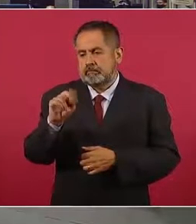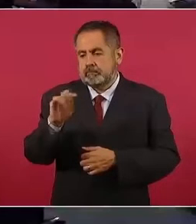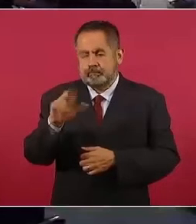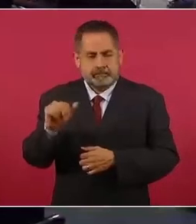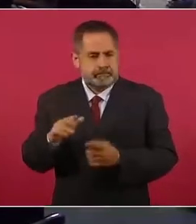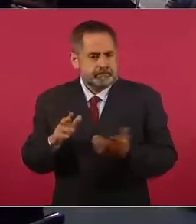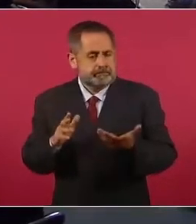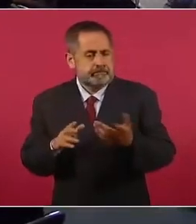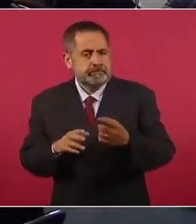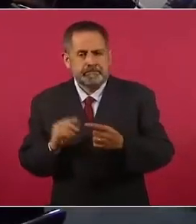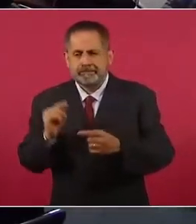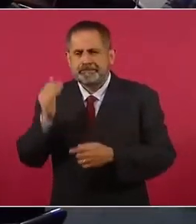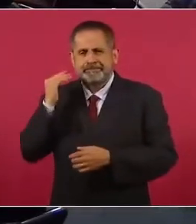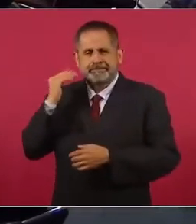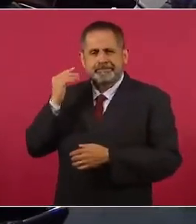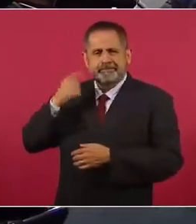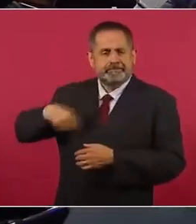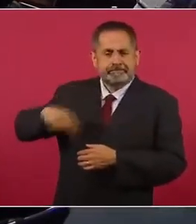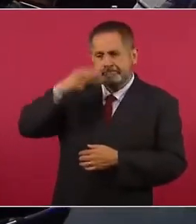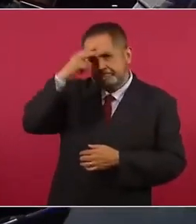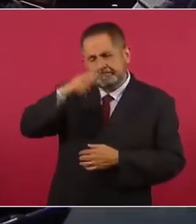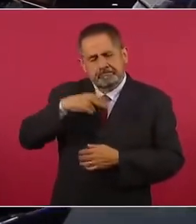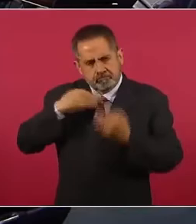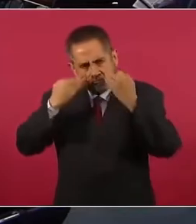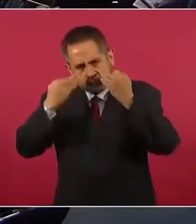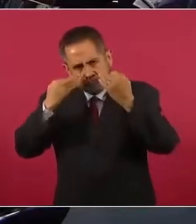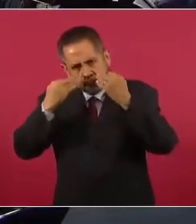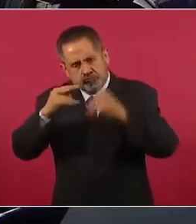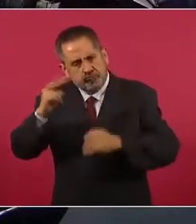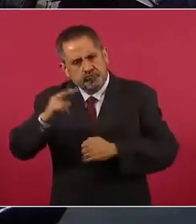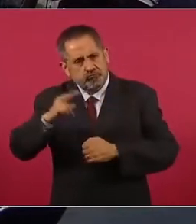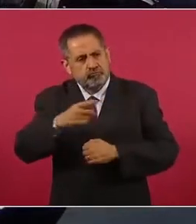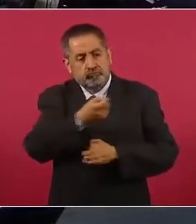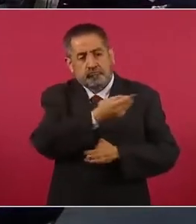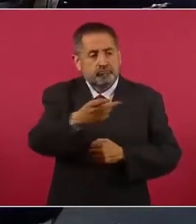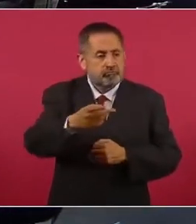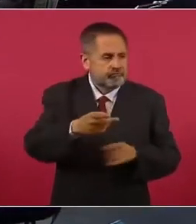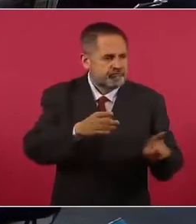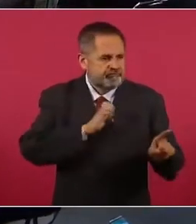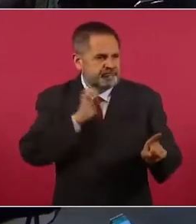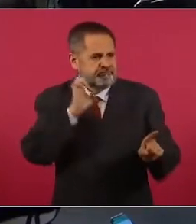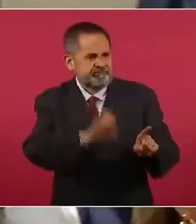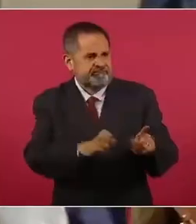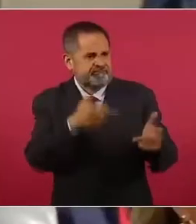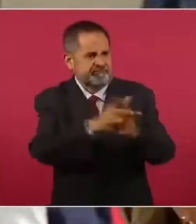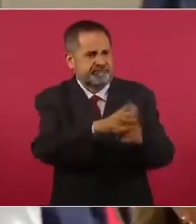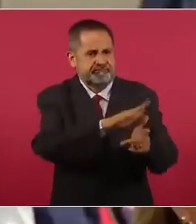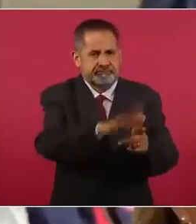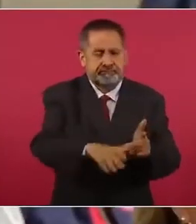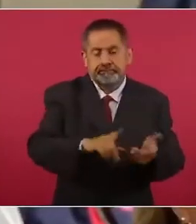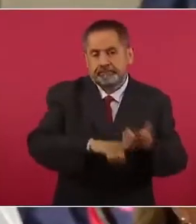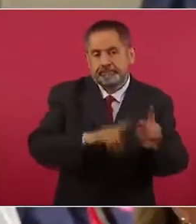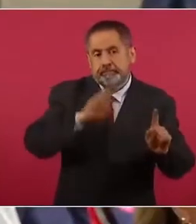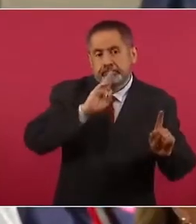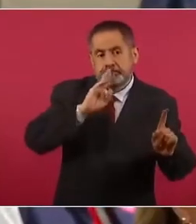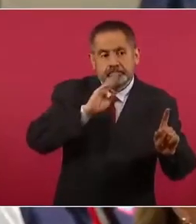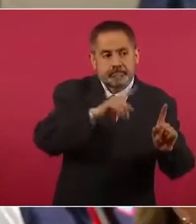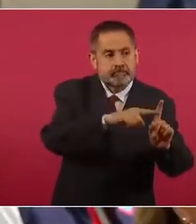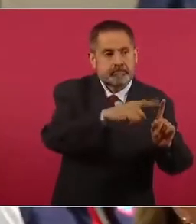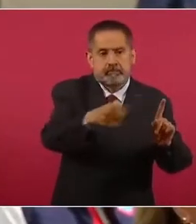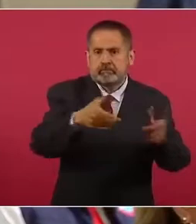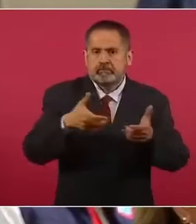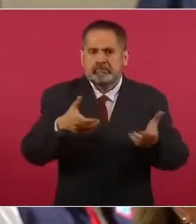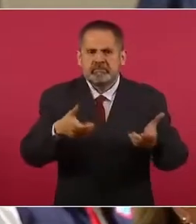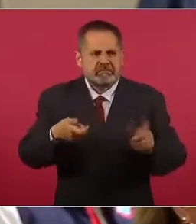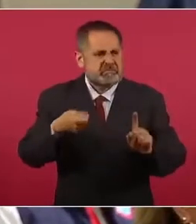señor presidente, en los últimos meses los mexicanos hemos sido testigos de crímenes de odio. Una madre de familia asesinada, quemada en vía